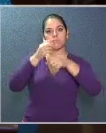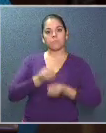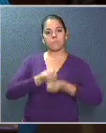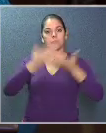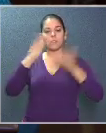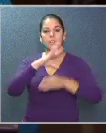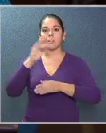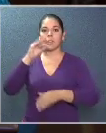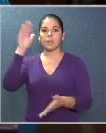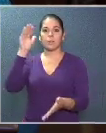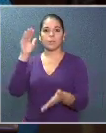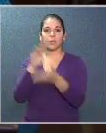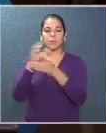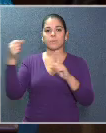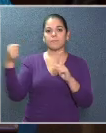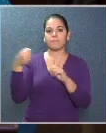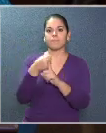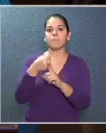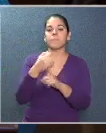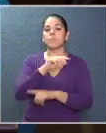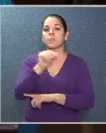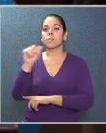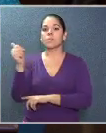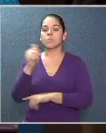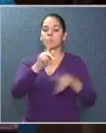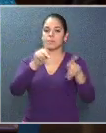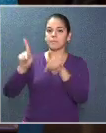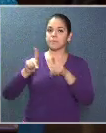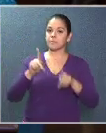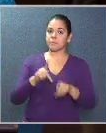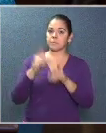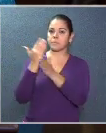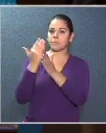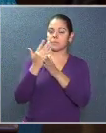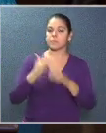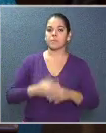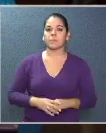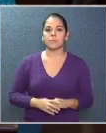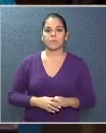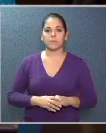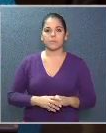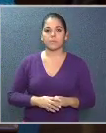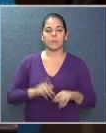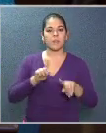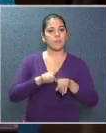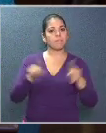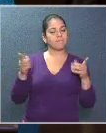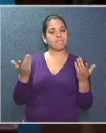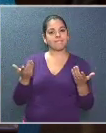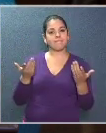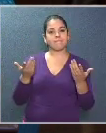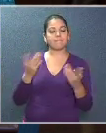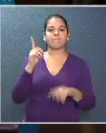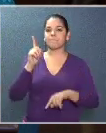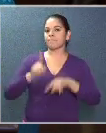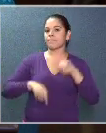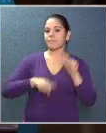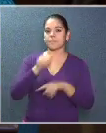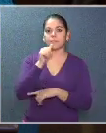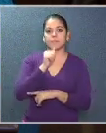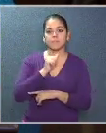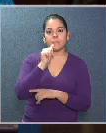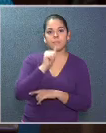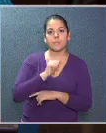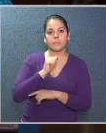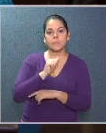a la vez se reduzca el impacto que tienen sobre el resto de la población. Lo que sí no estamos dispuestos a tolerar